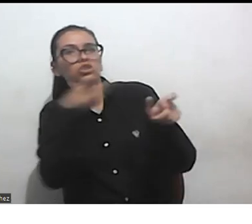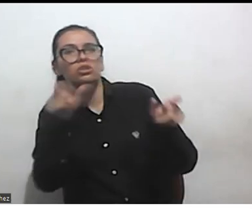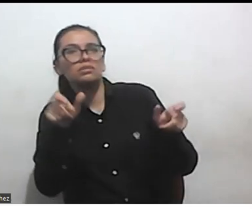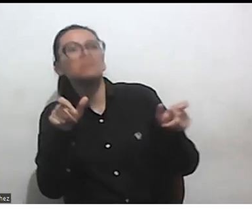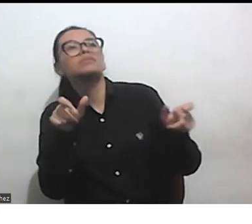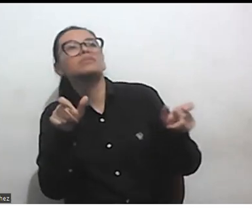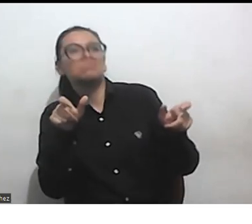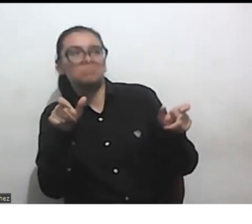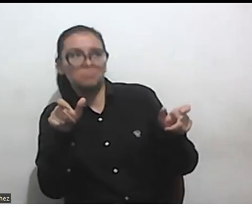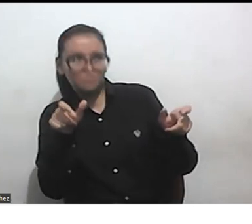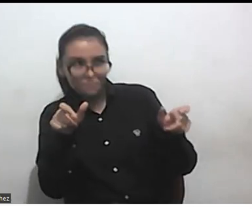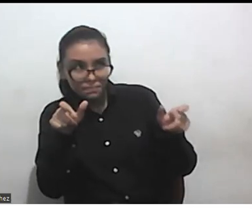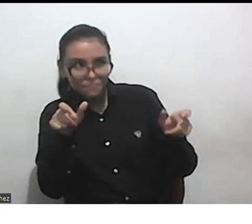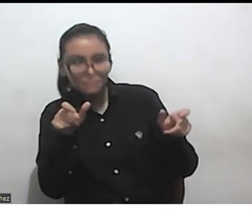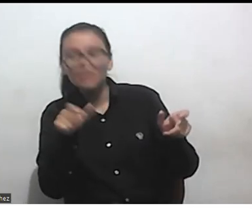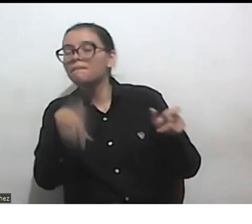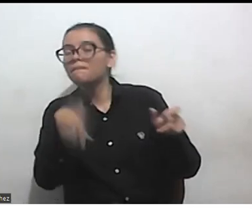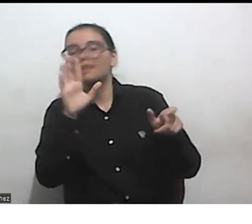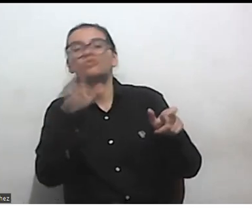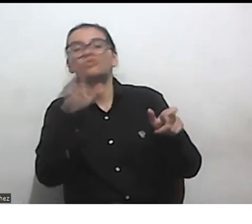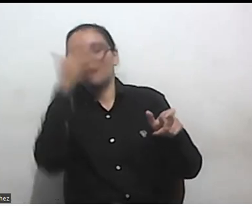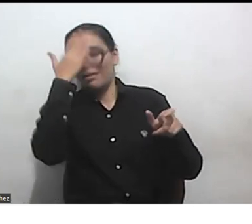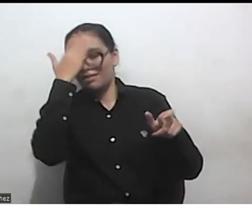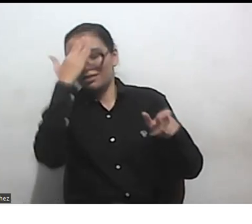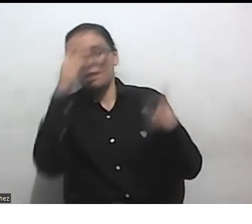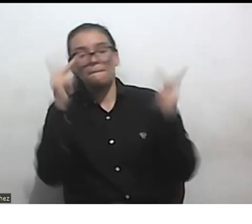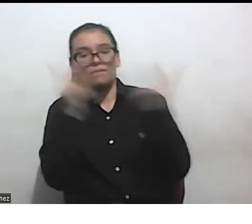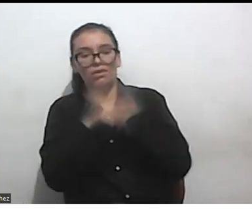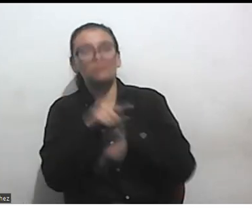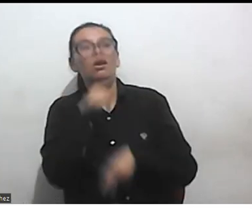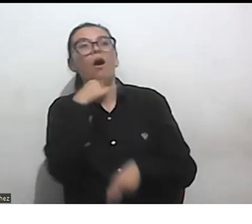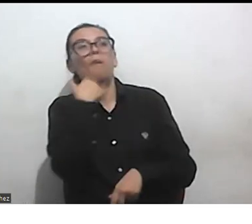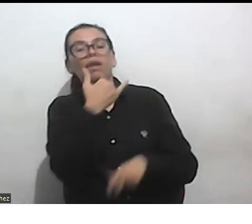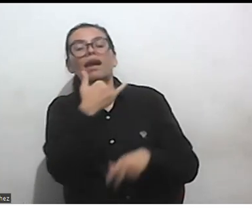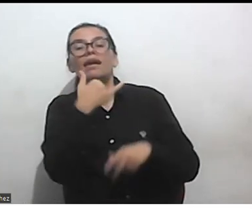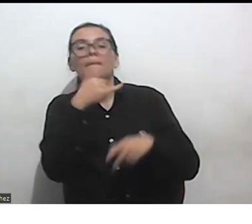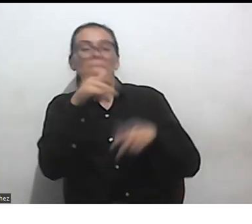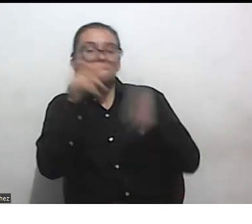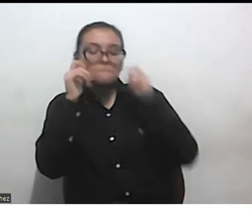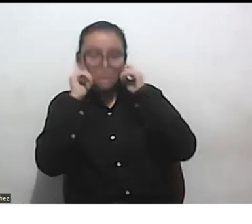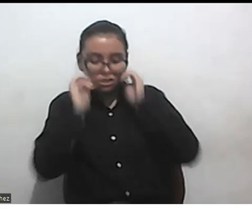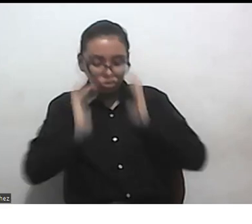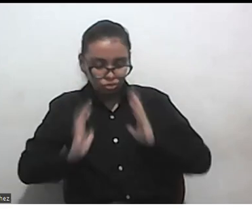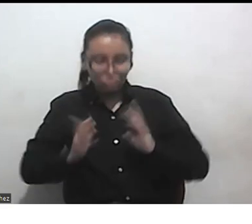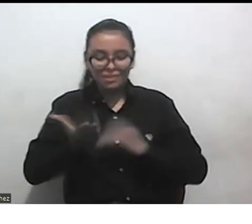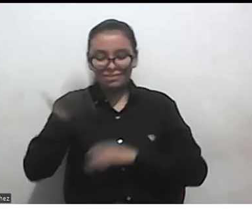reconocen esas diferencias es reconocer quizá algún tipo de